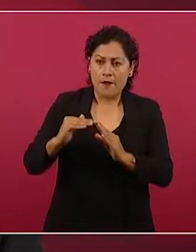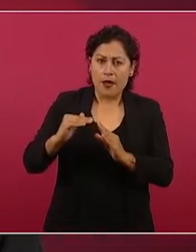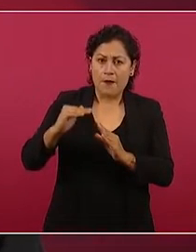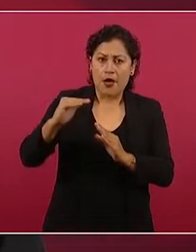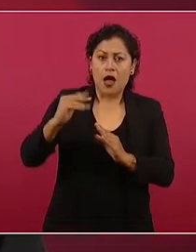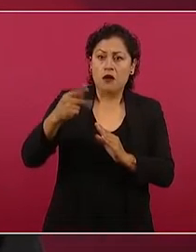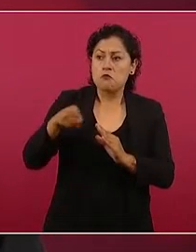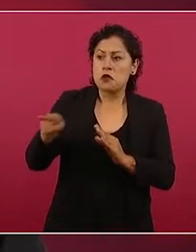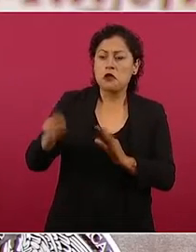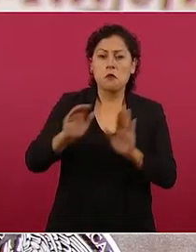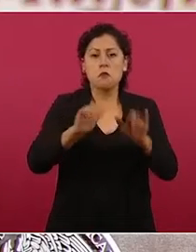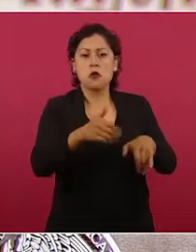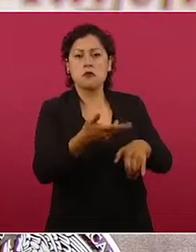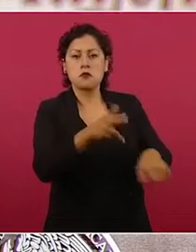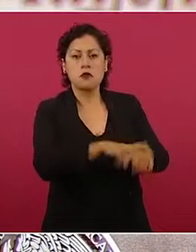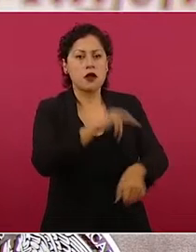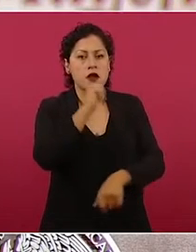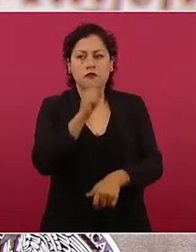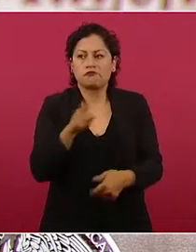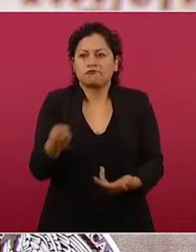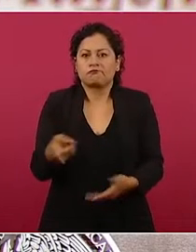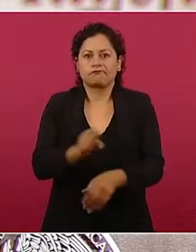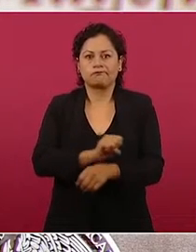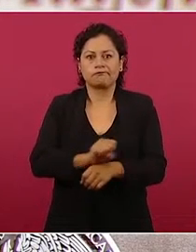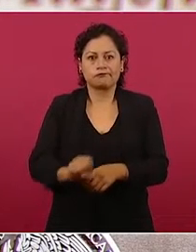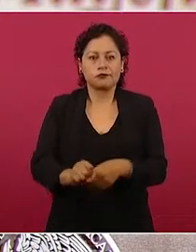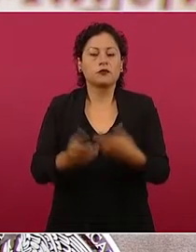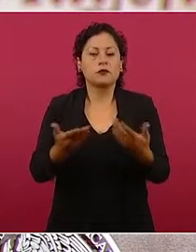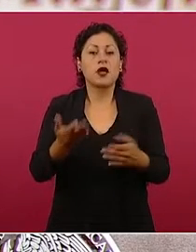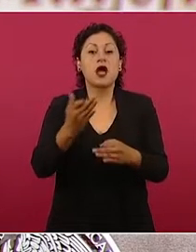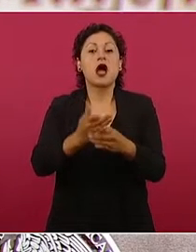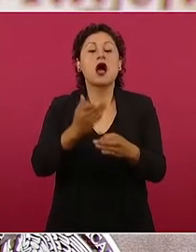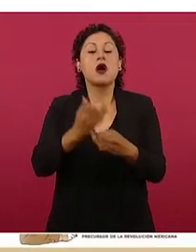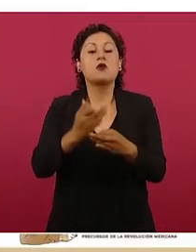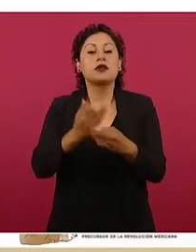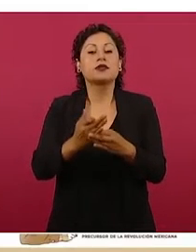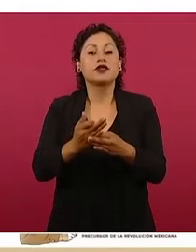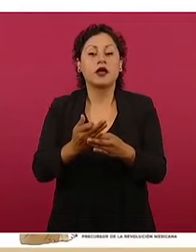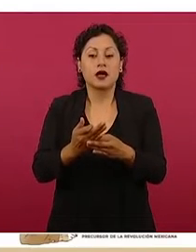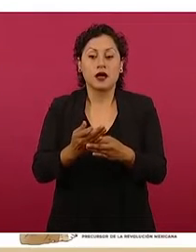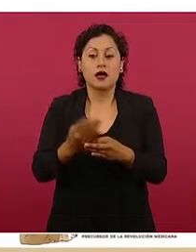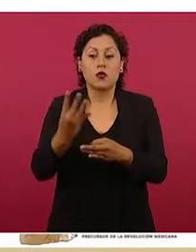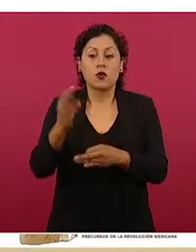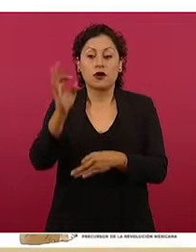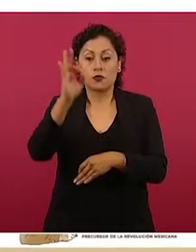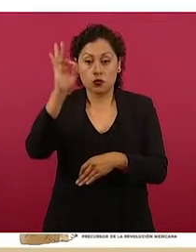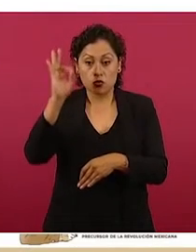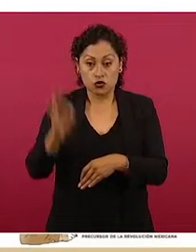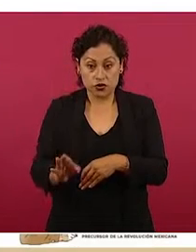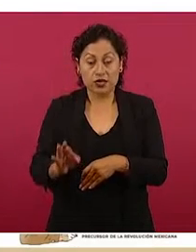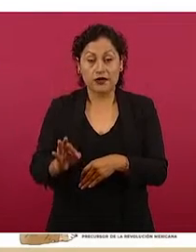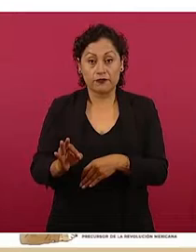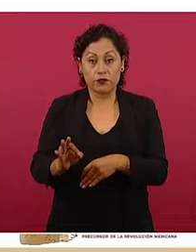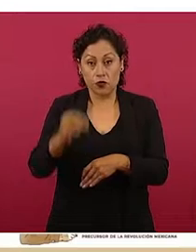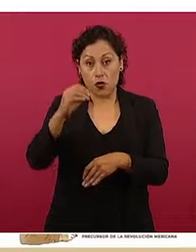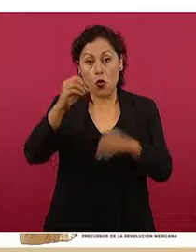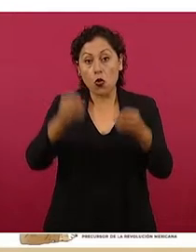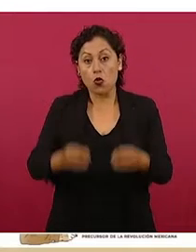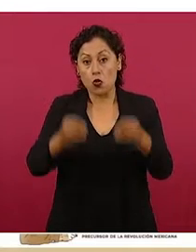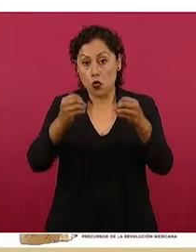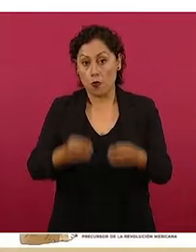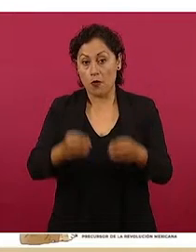En este momento está 1 por ciento la ocupación de camas con ventilador, 4 por ciento las camas generales